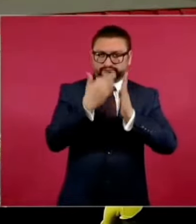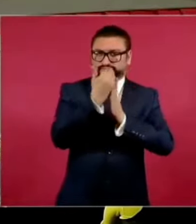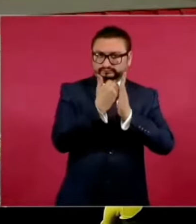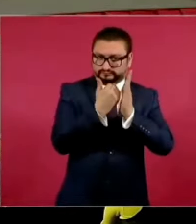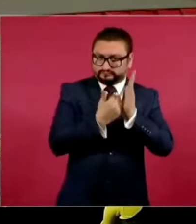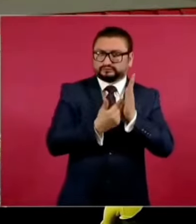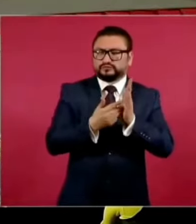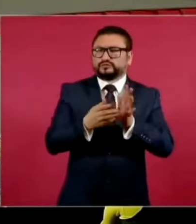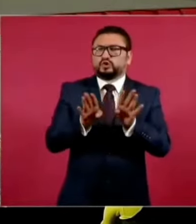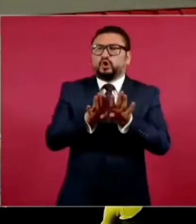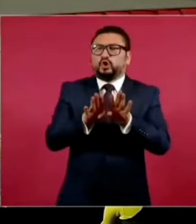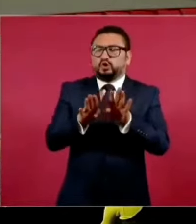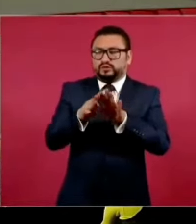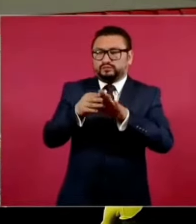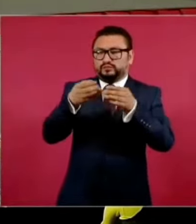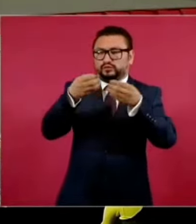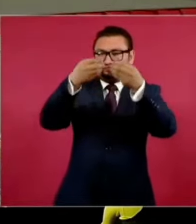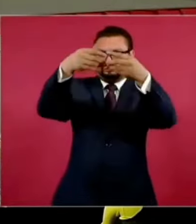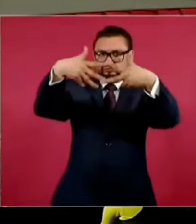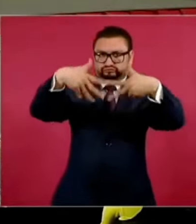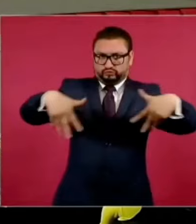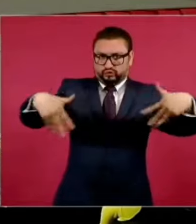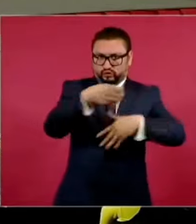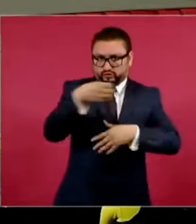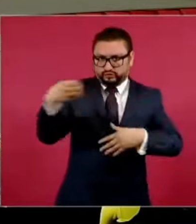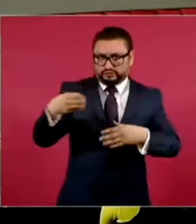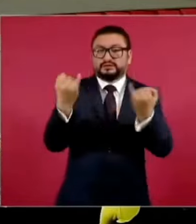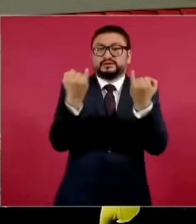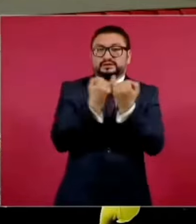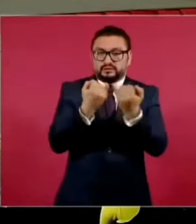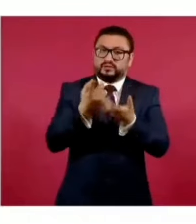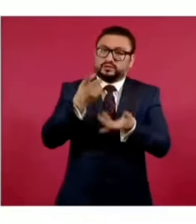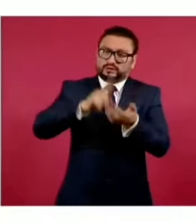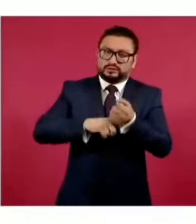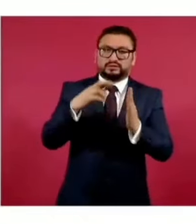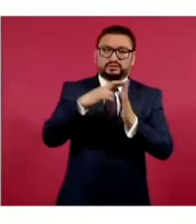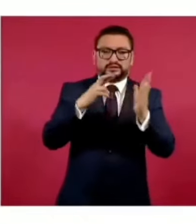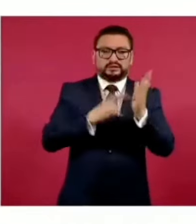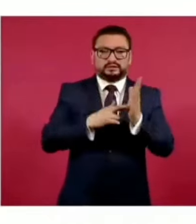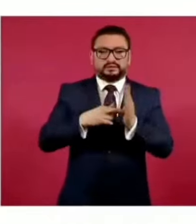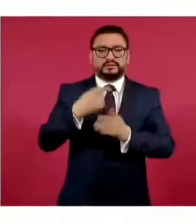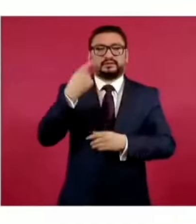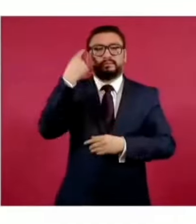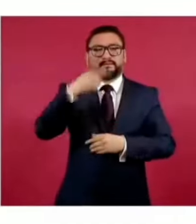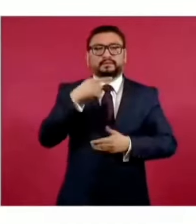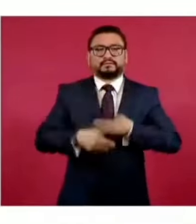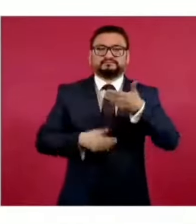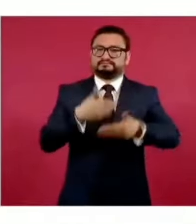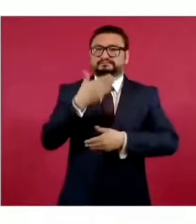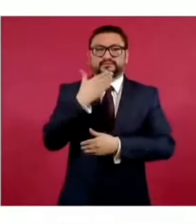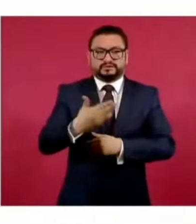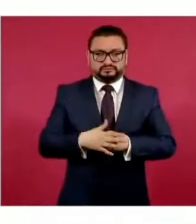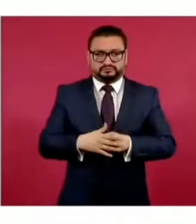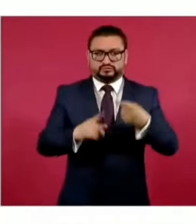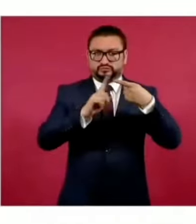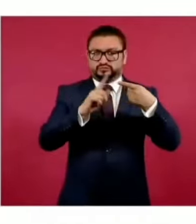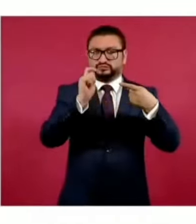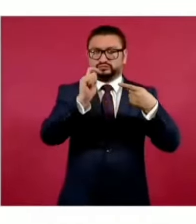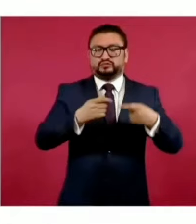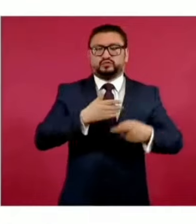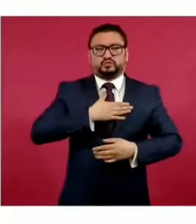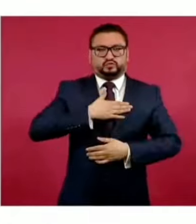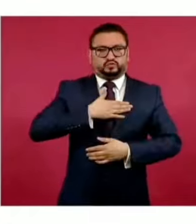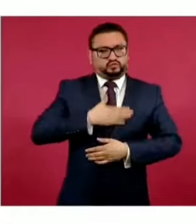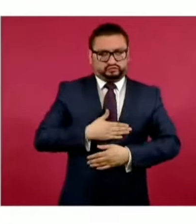es cómo se integra el Poder Judicial, sino nuevas reglas necesarias para el buen funcionamiento. Uno, justicia